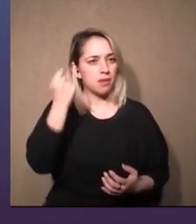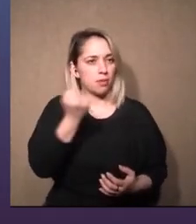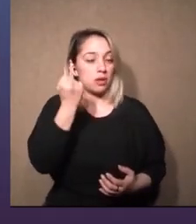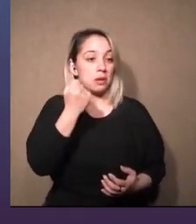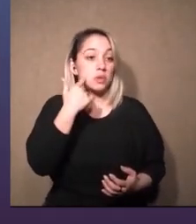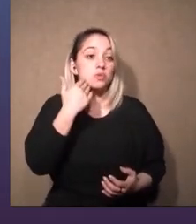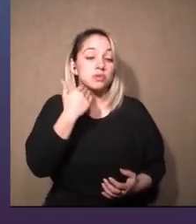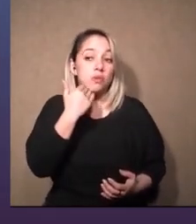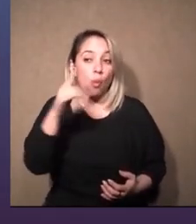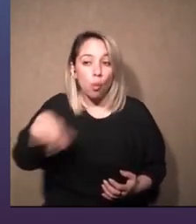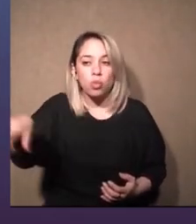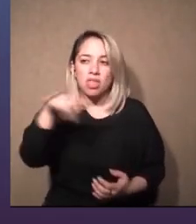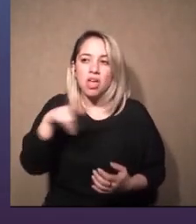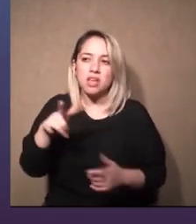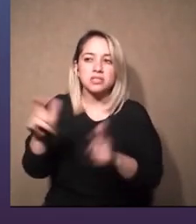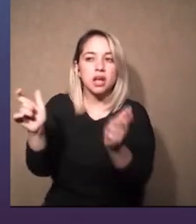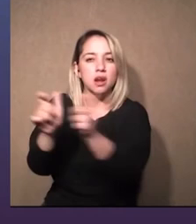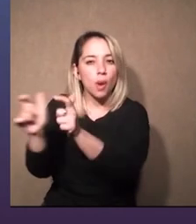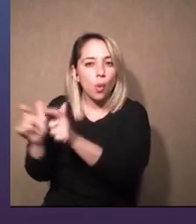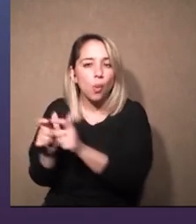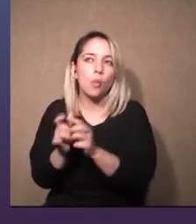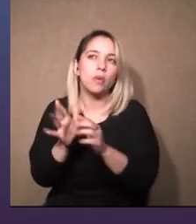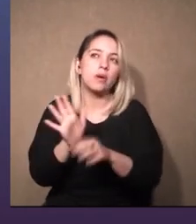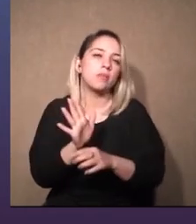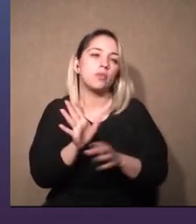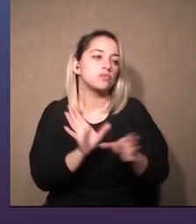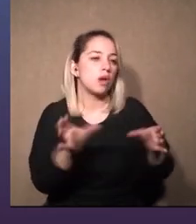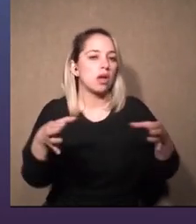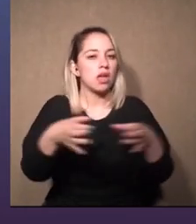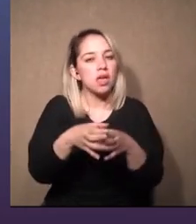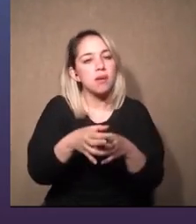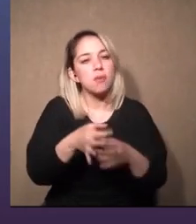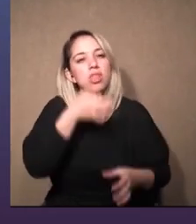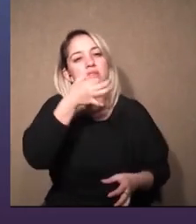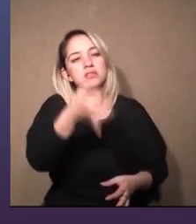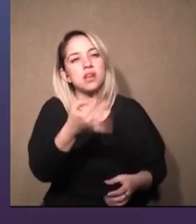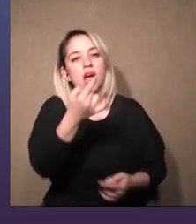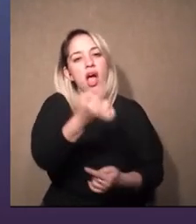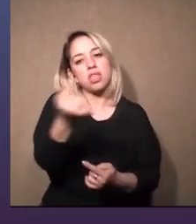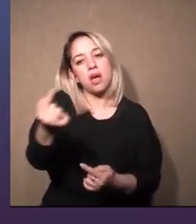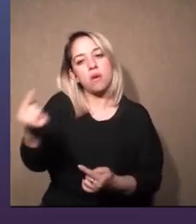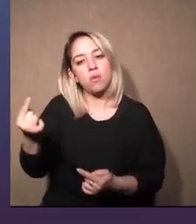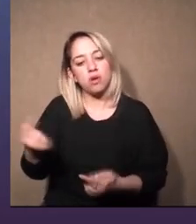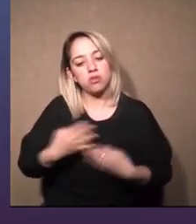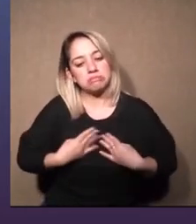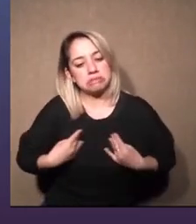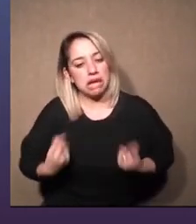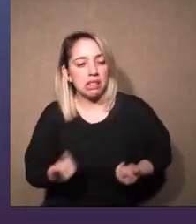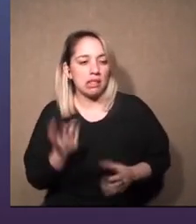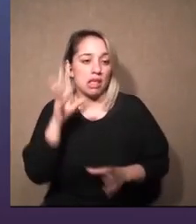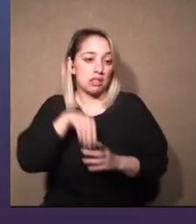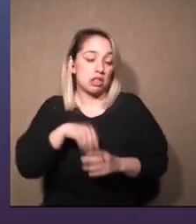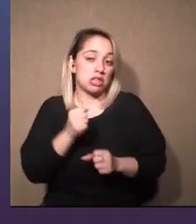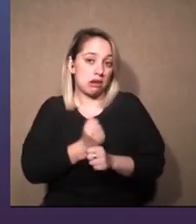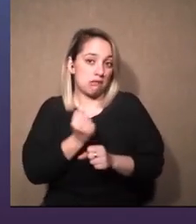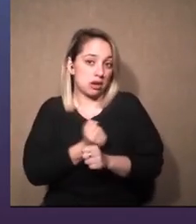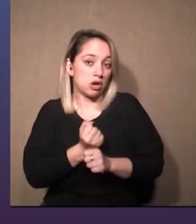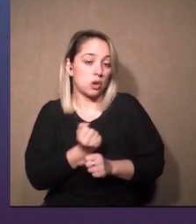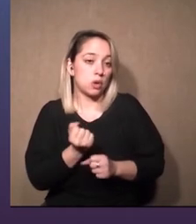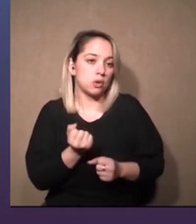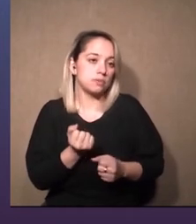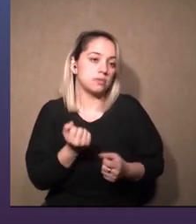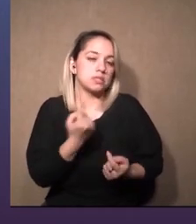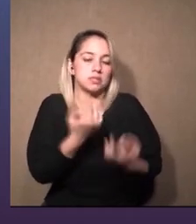si ustedes tienen como la dinámica de hacer reuniones de equipo y decirle decir lo que a cada uno le pasa en el trabajo seguramente lo deben tener pero